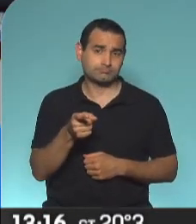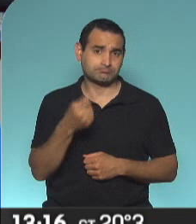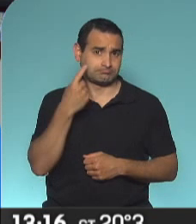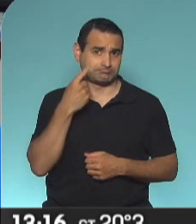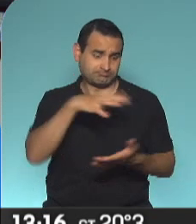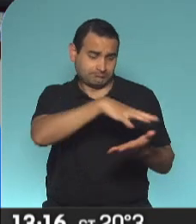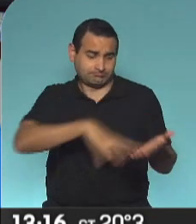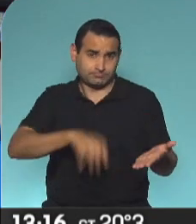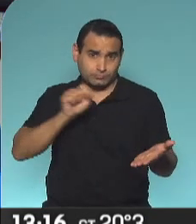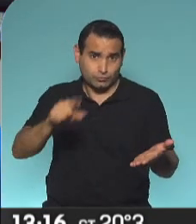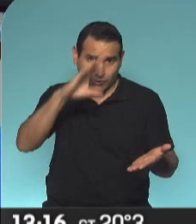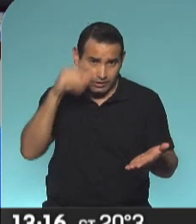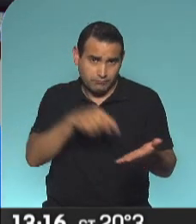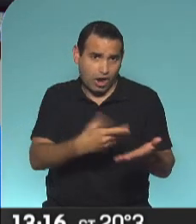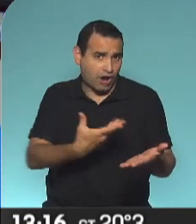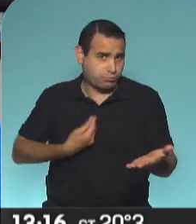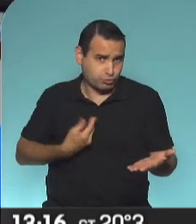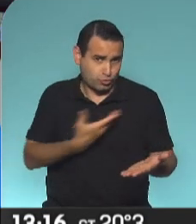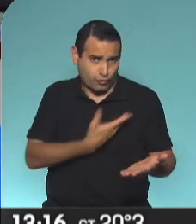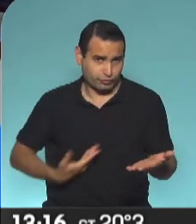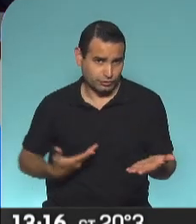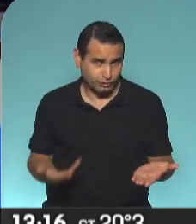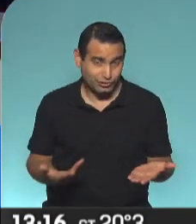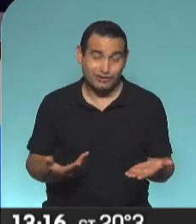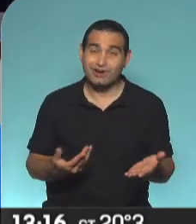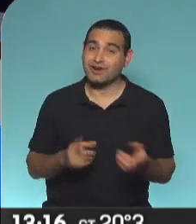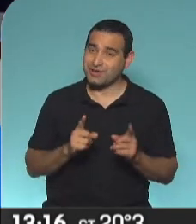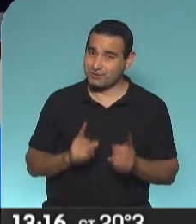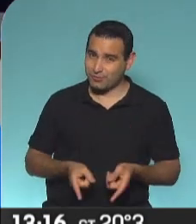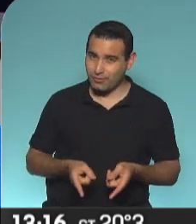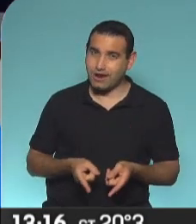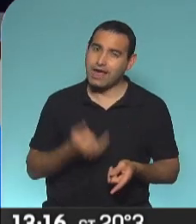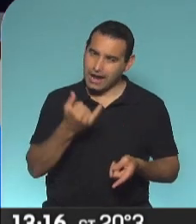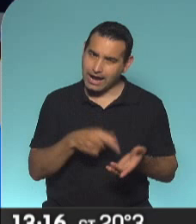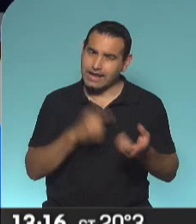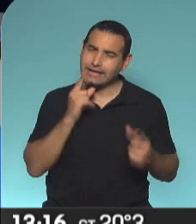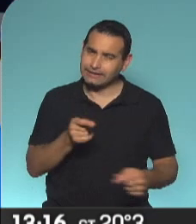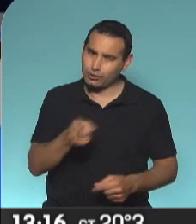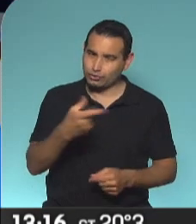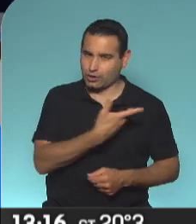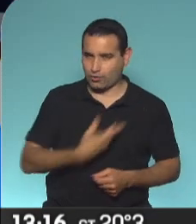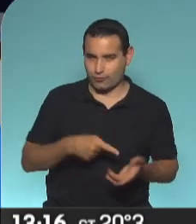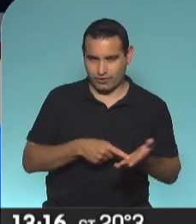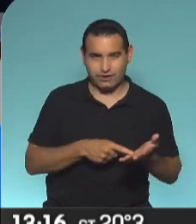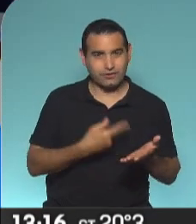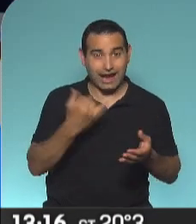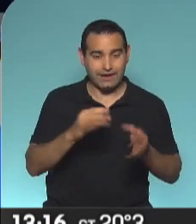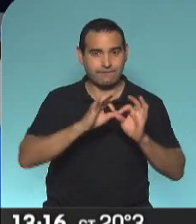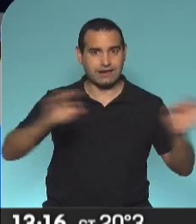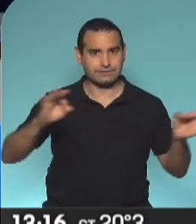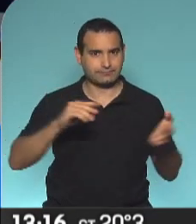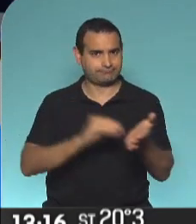mensaje de Cristina Fernández era un apoyo a su gestión. Sin embargo, también hay críticas a la gestión y una frase que ha quedado